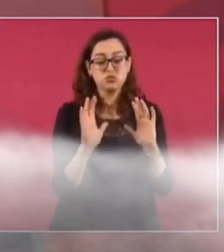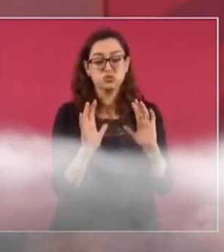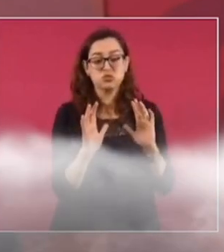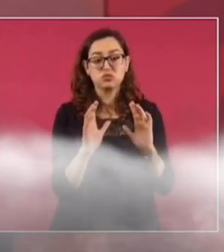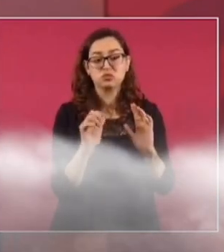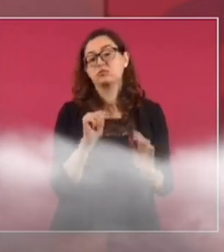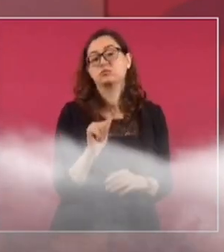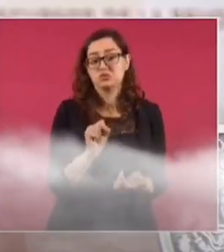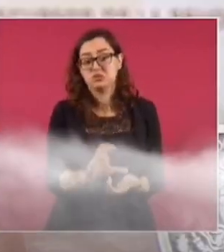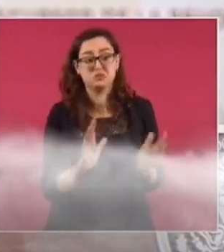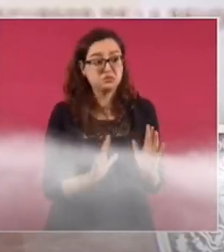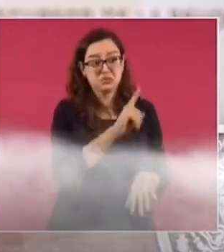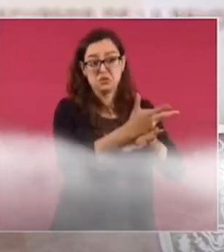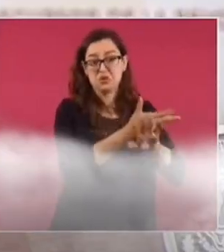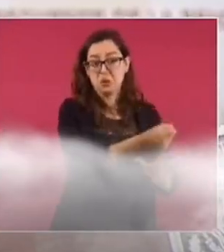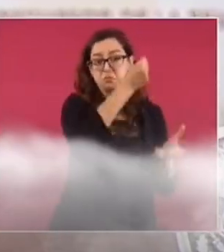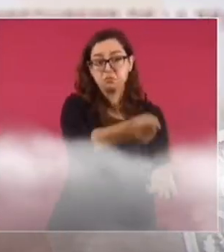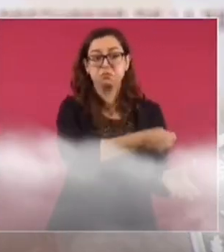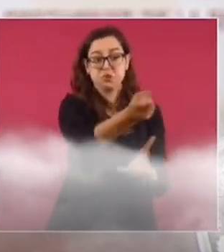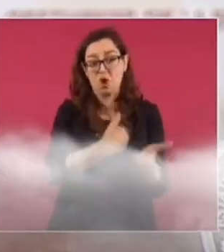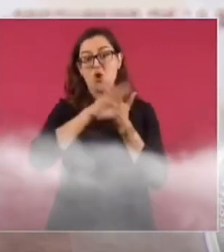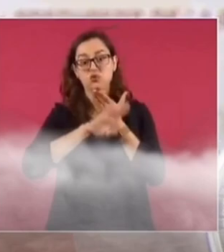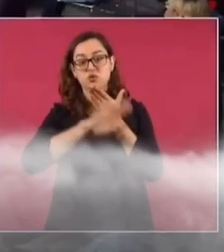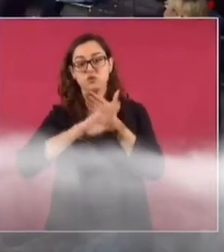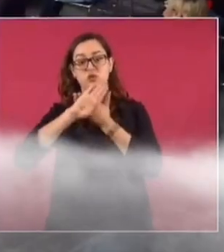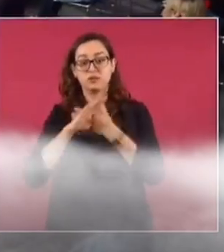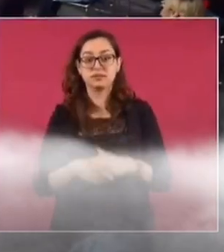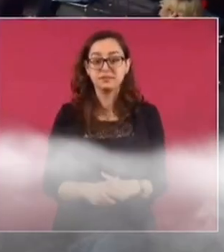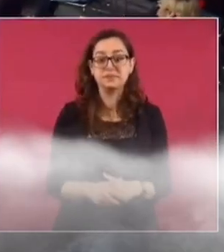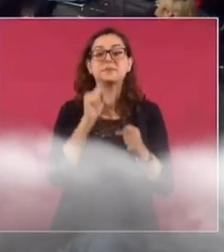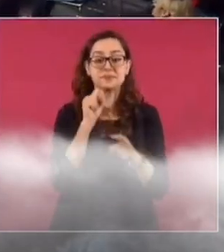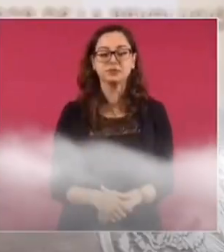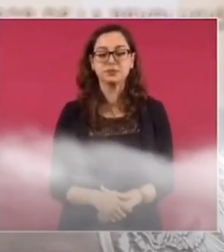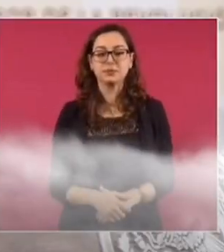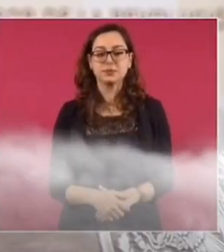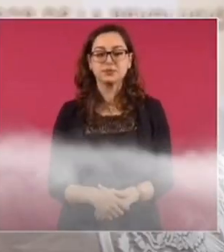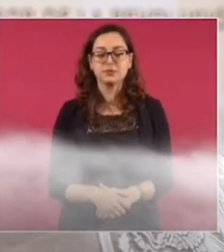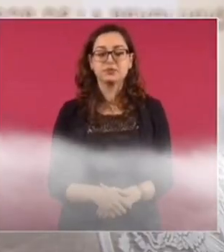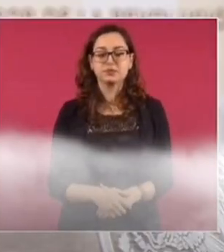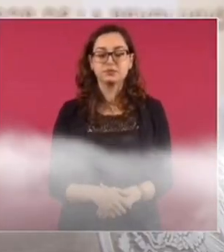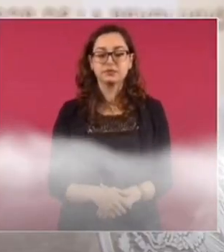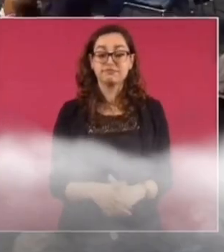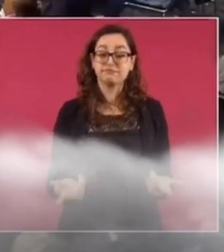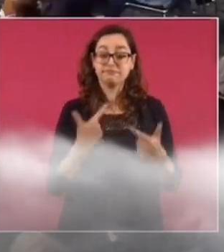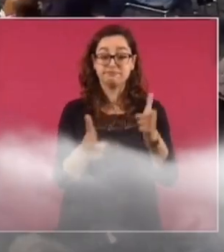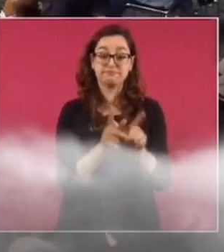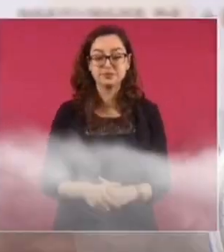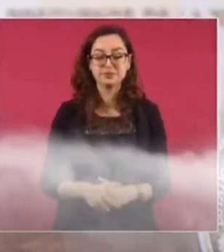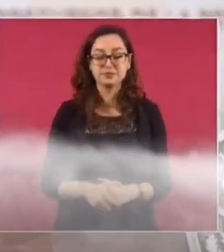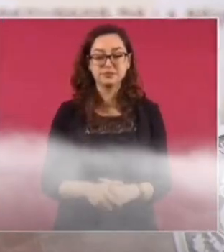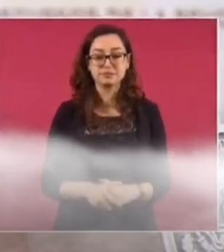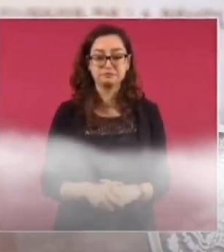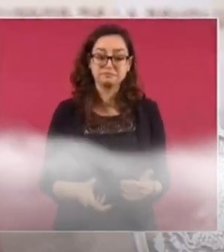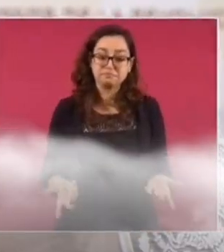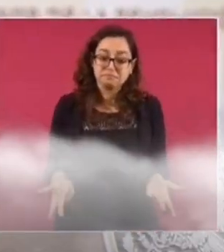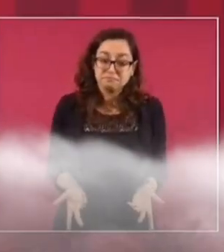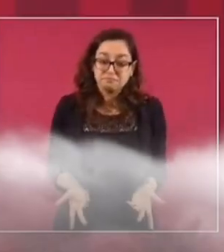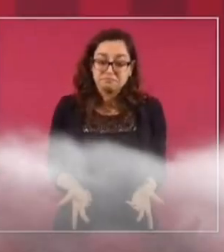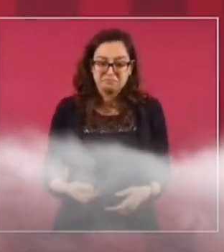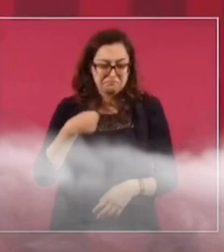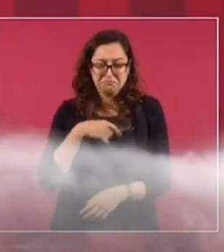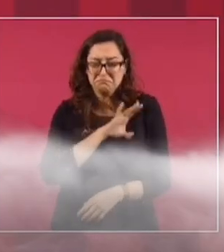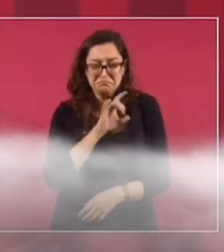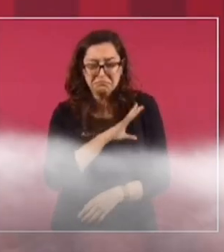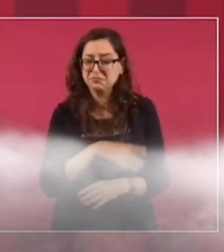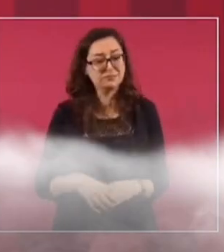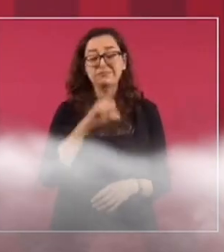civiles y también de quienes antes no pagaban impuestos y de los partidos opositores. Aunque no hay nada que temer